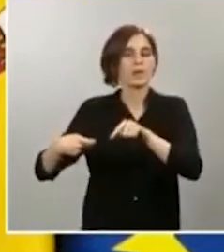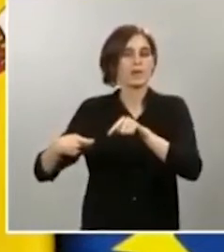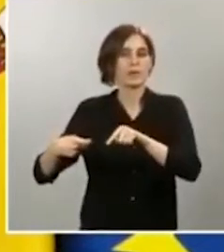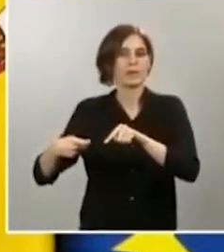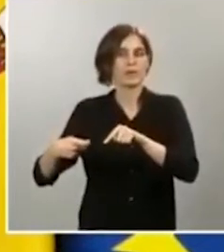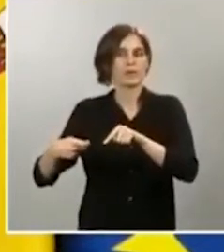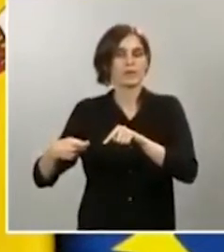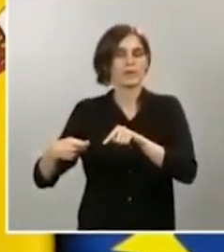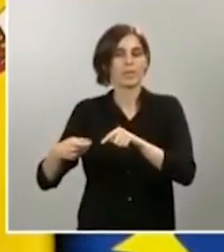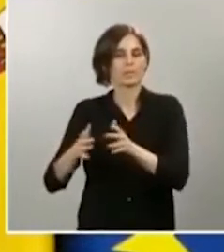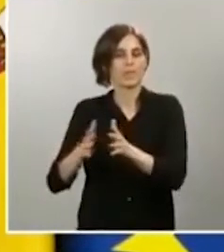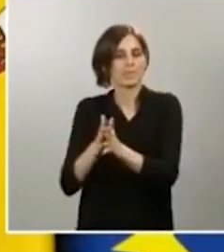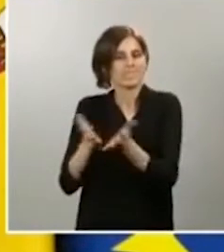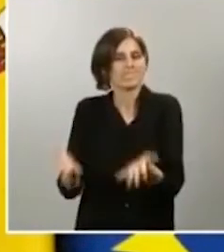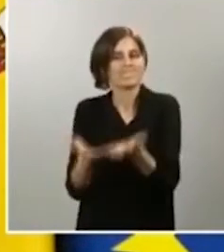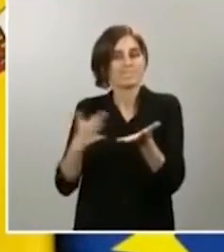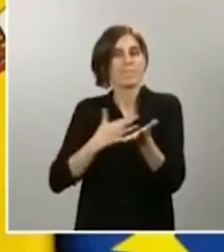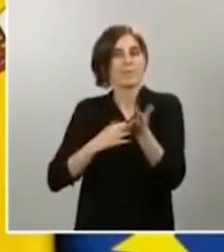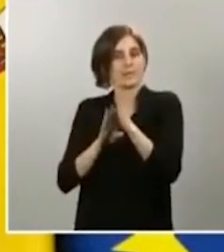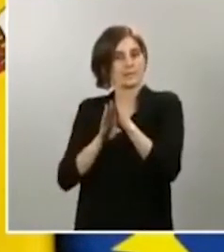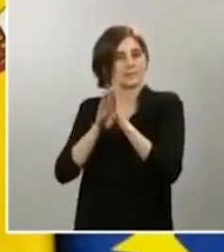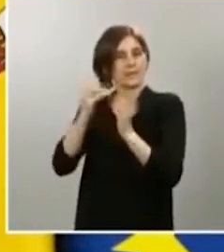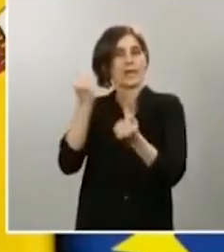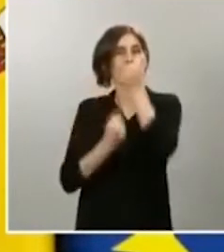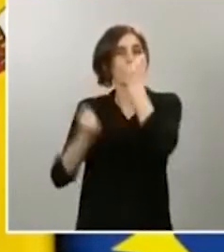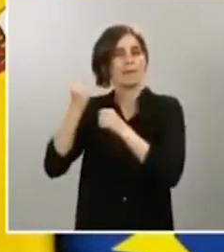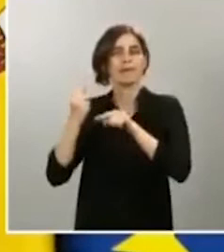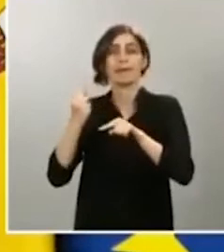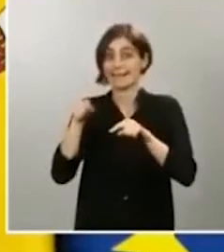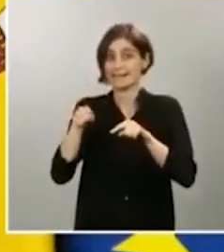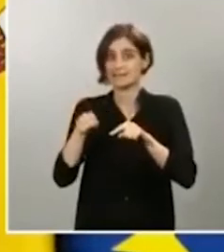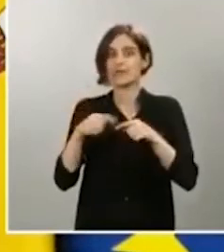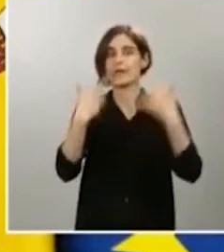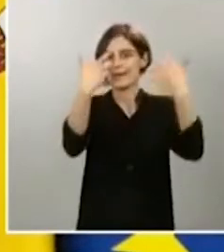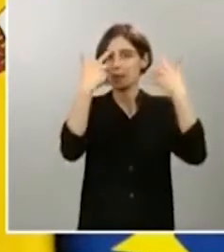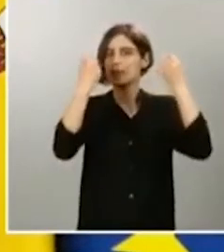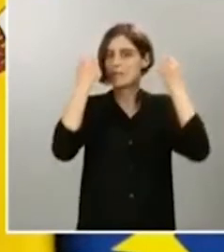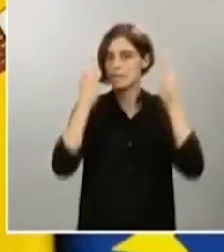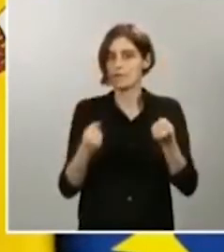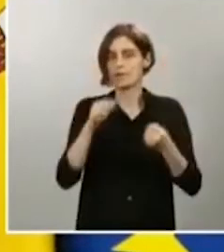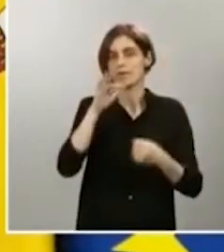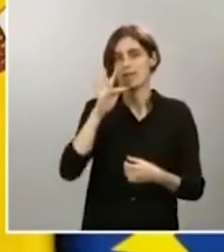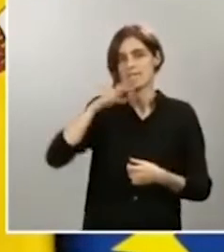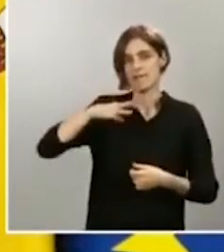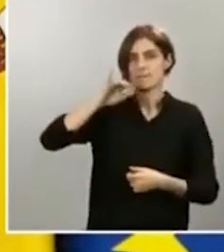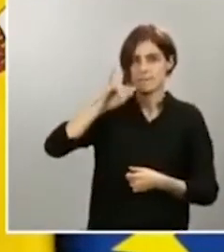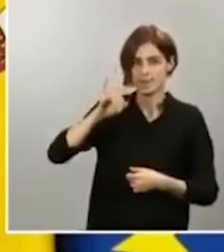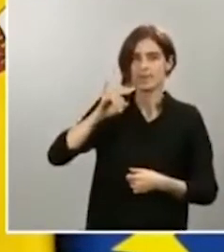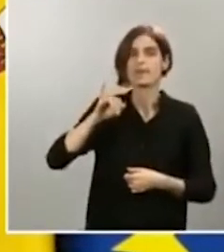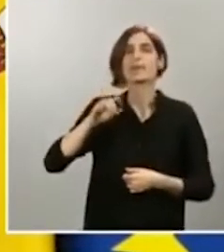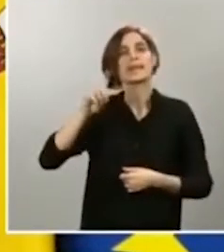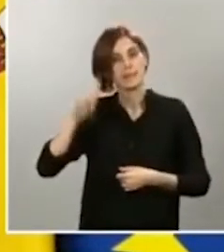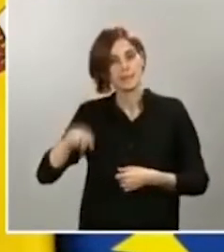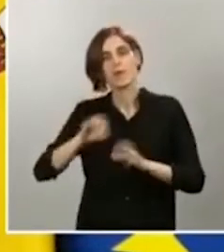para la recuperación es una de las recomendaciones fuertes que hace el Fondo Monetario Internacional y que hace la Organización Mundial de